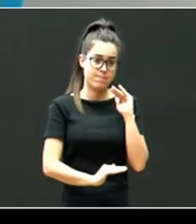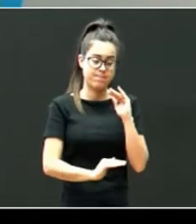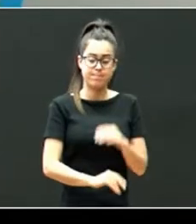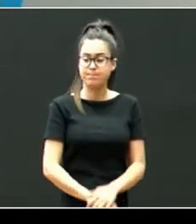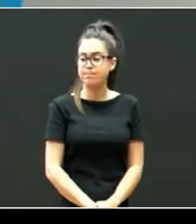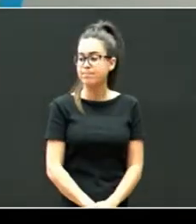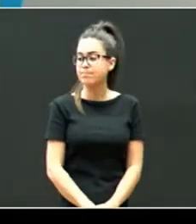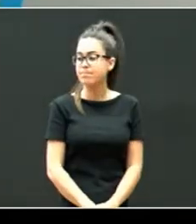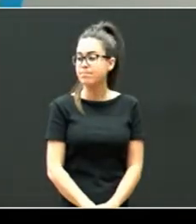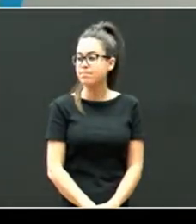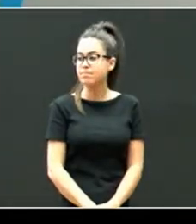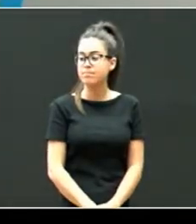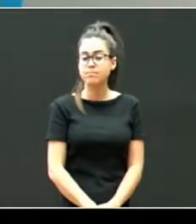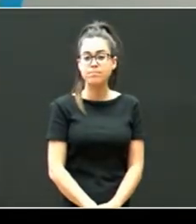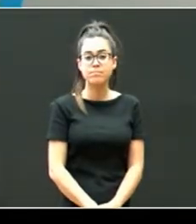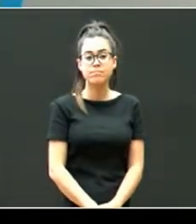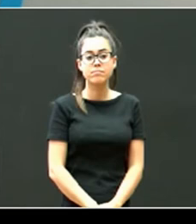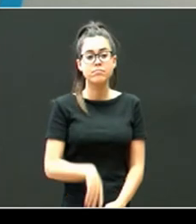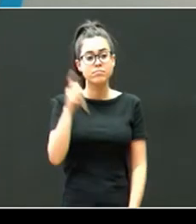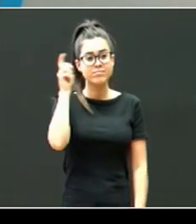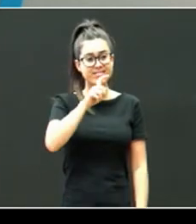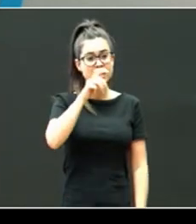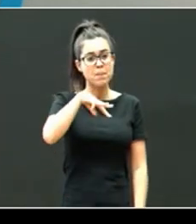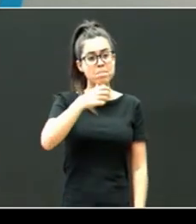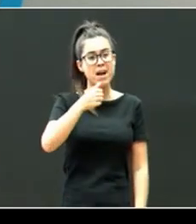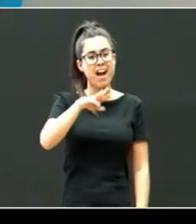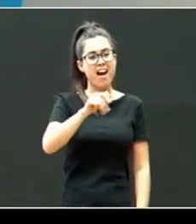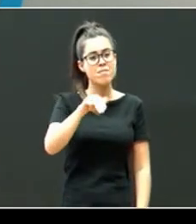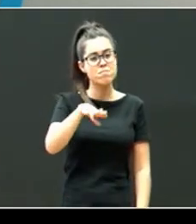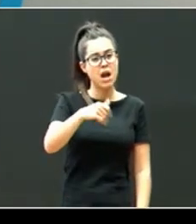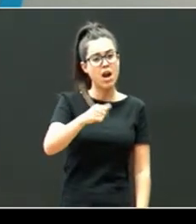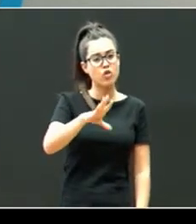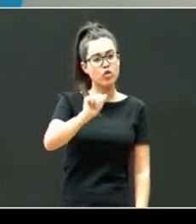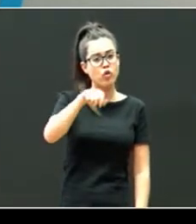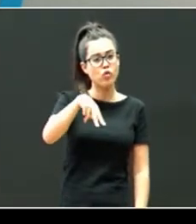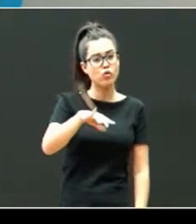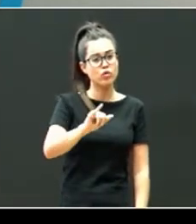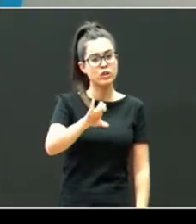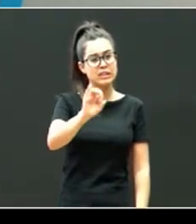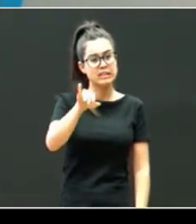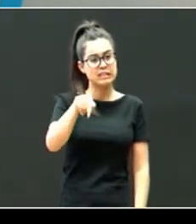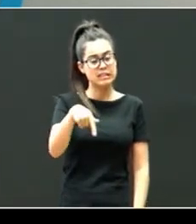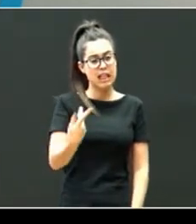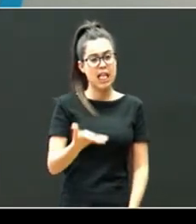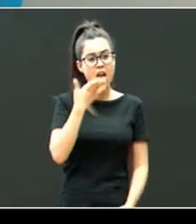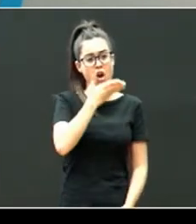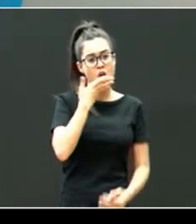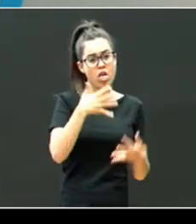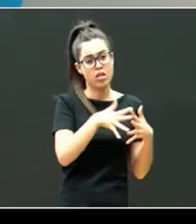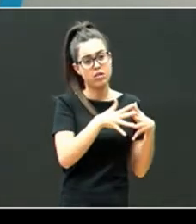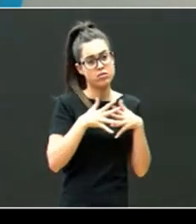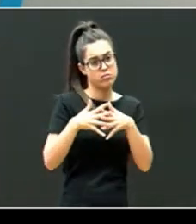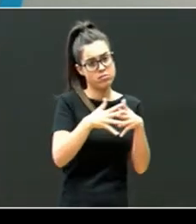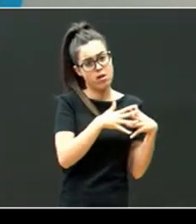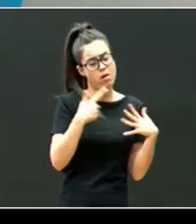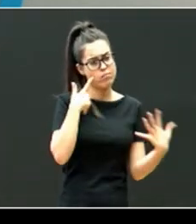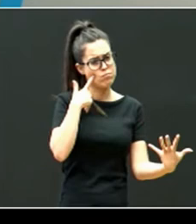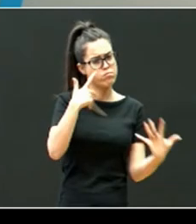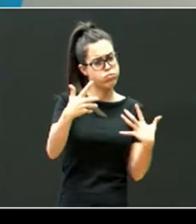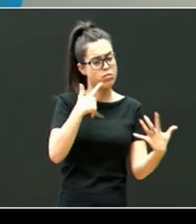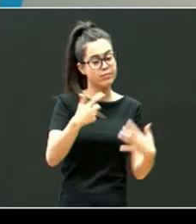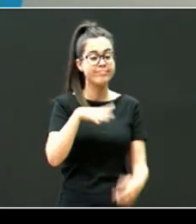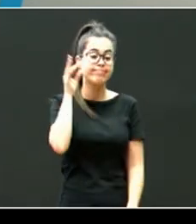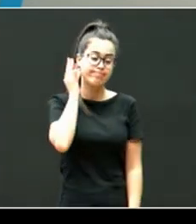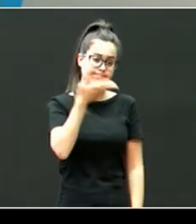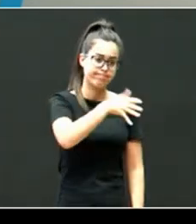aquí está una profesora llamada Marva Collins que tiene una escuela en Estados Unidos muy muy famosa ya falleció esta